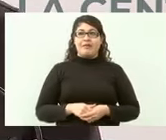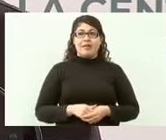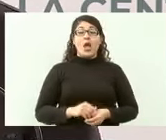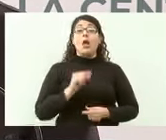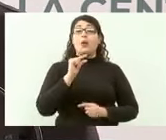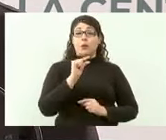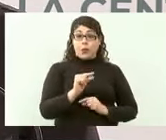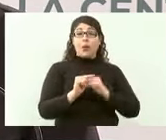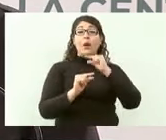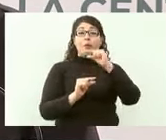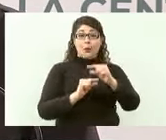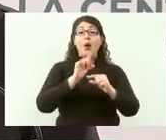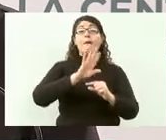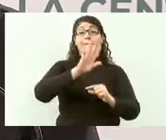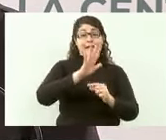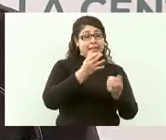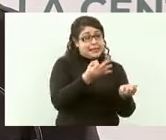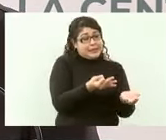Energía del Gobierno